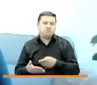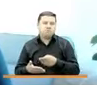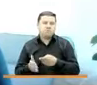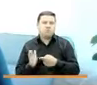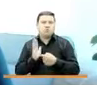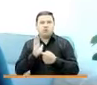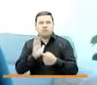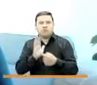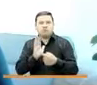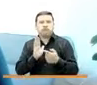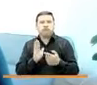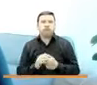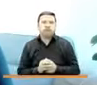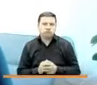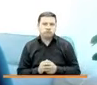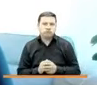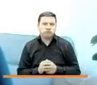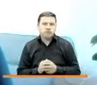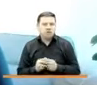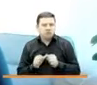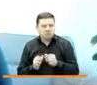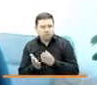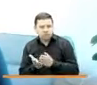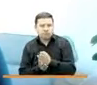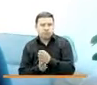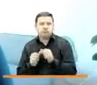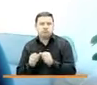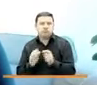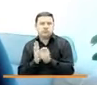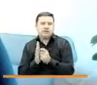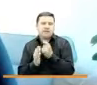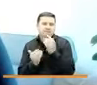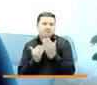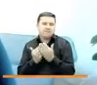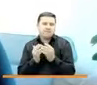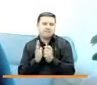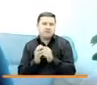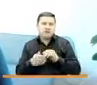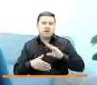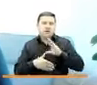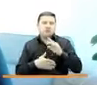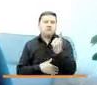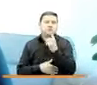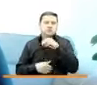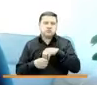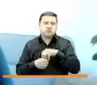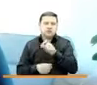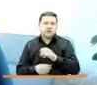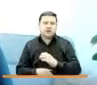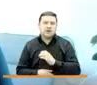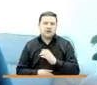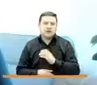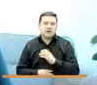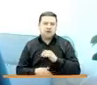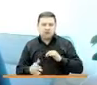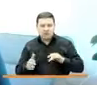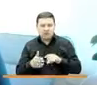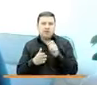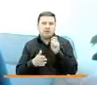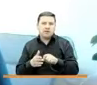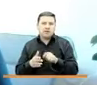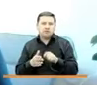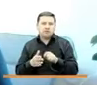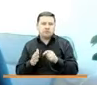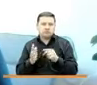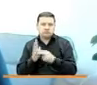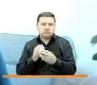de preservación que es casi que único en Latinoamérica, no solamente por las características de los archivos, sino por las técnicas